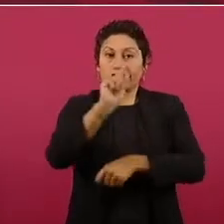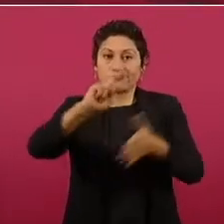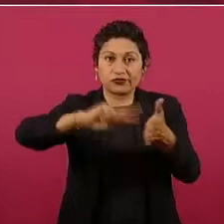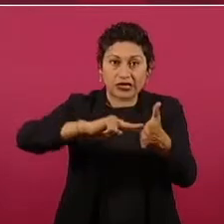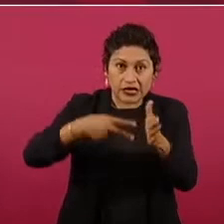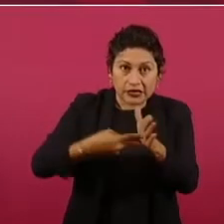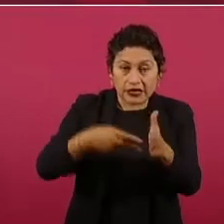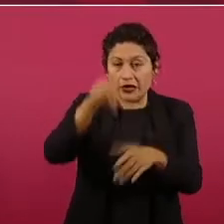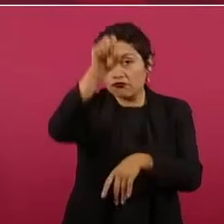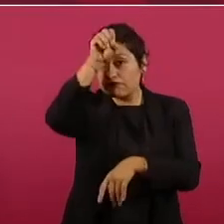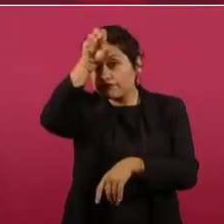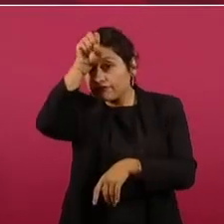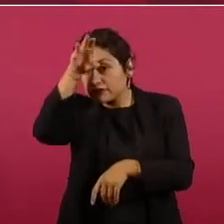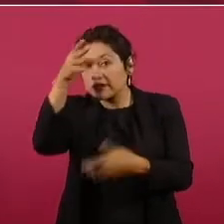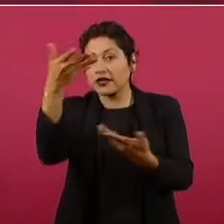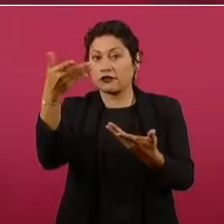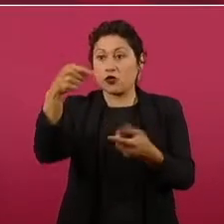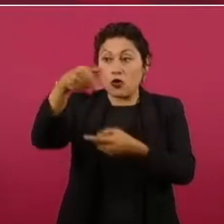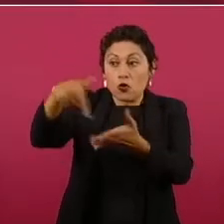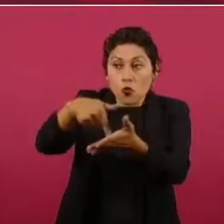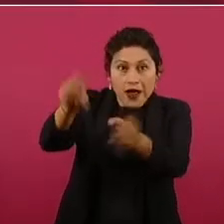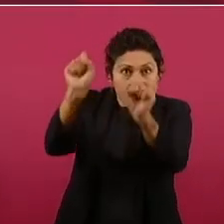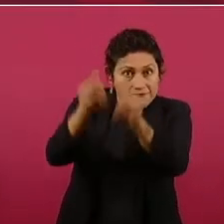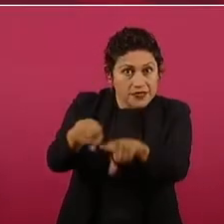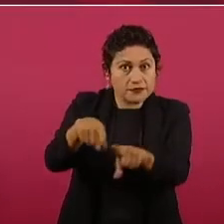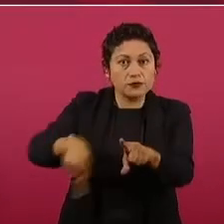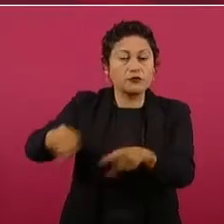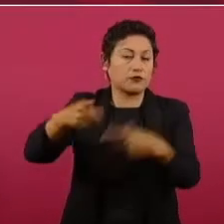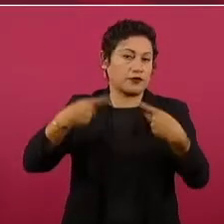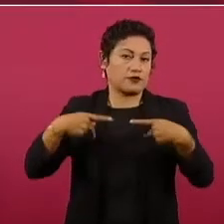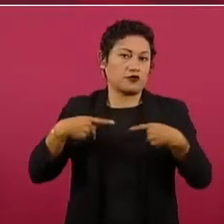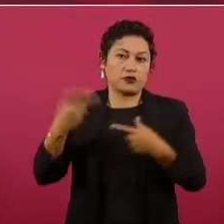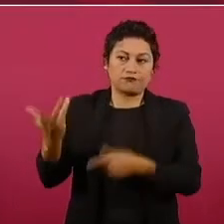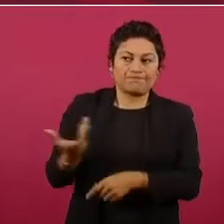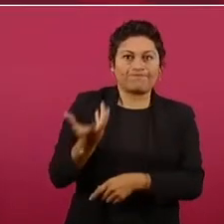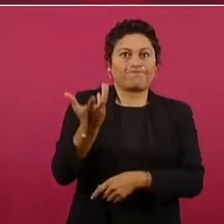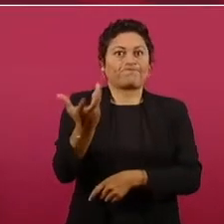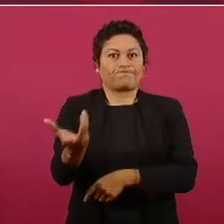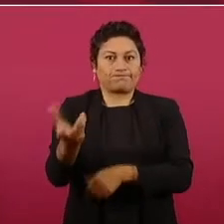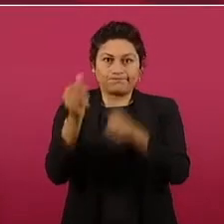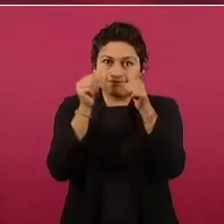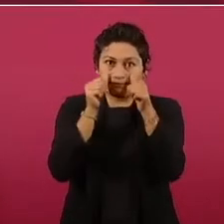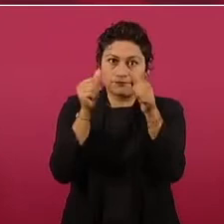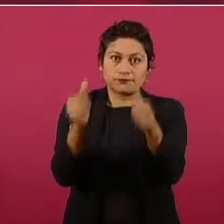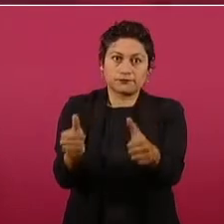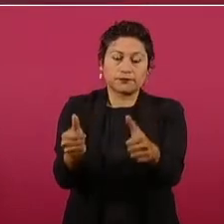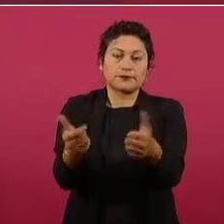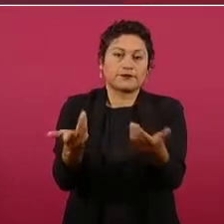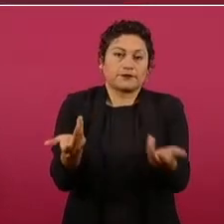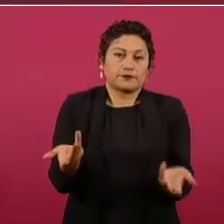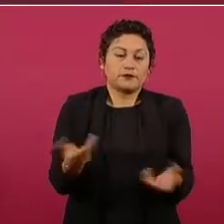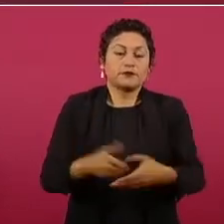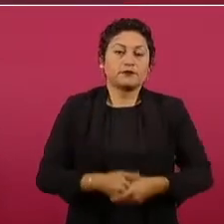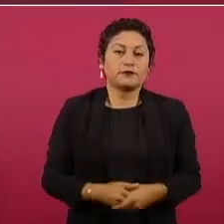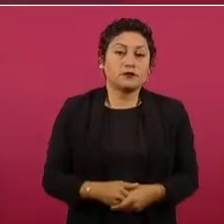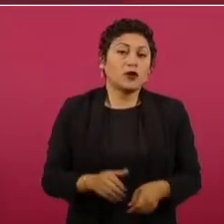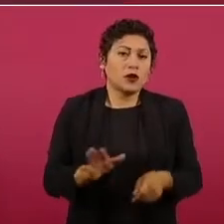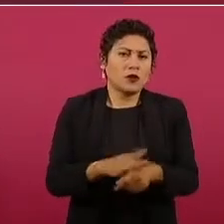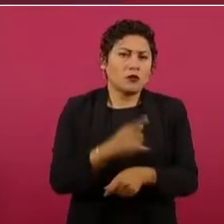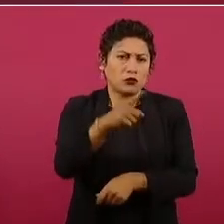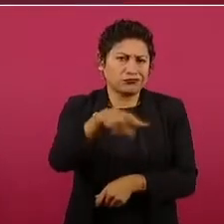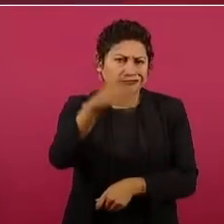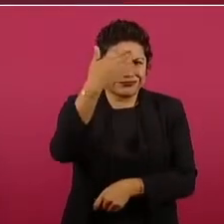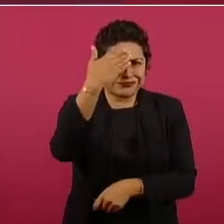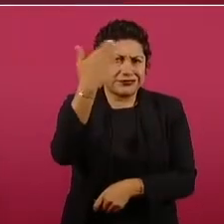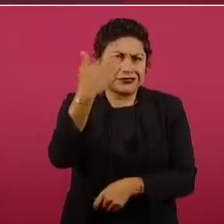El presidente también se comprometió a garantizar el consumo básico de agua para el pueblo de México, poniendo en orden las concesiones y